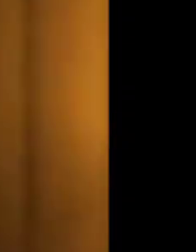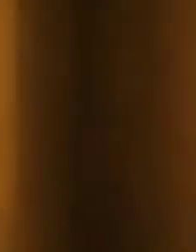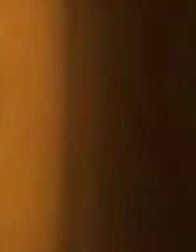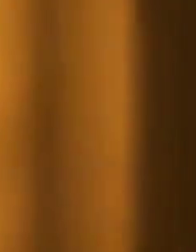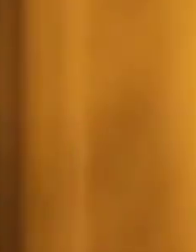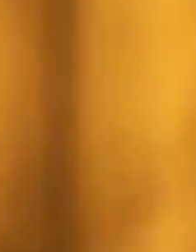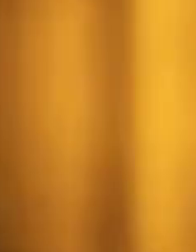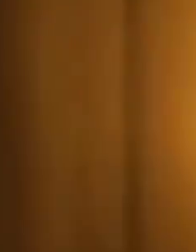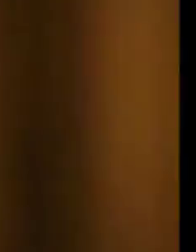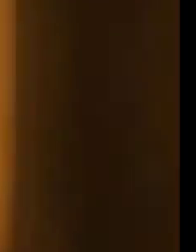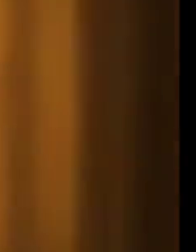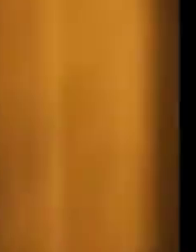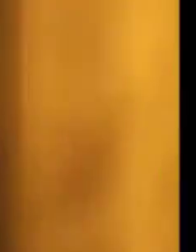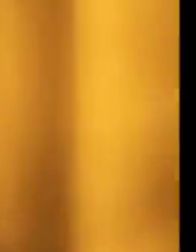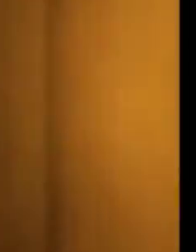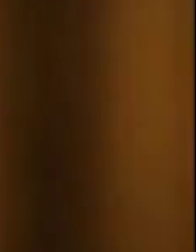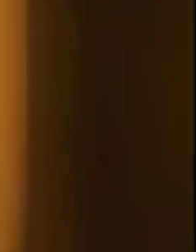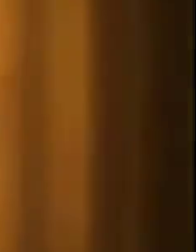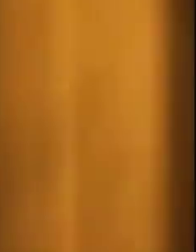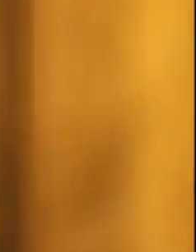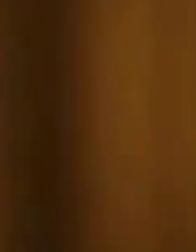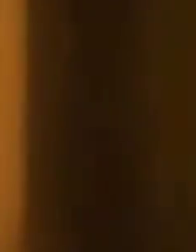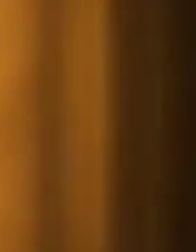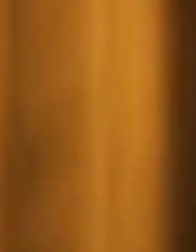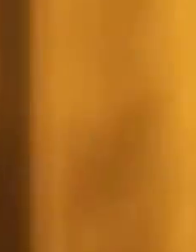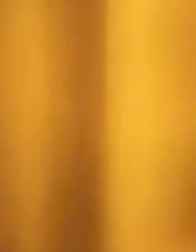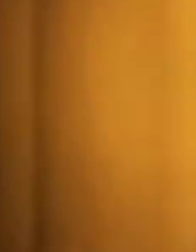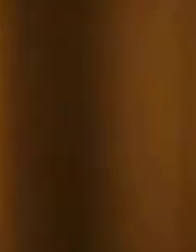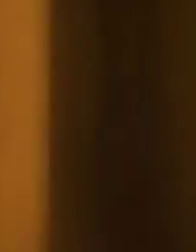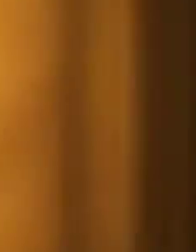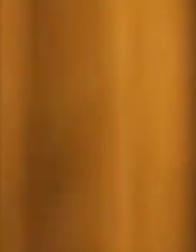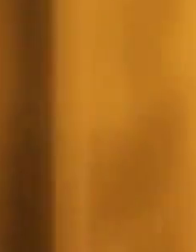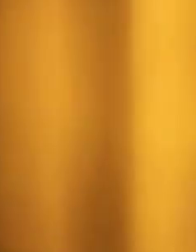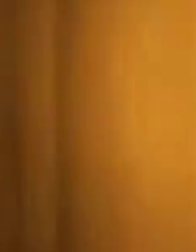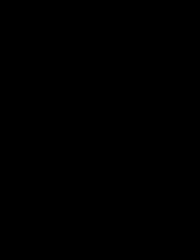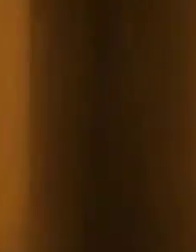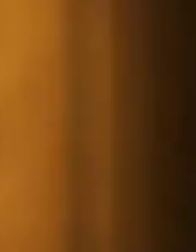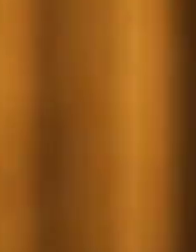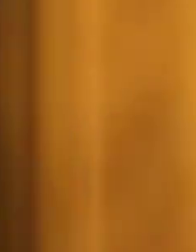suscribirse, compartir los videos y darle click a esa campanita.